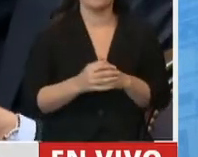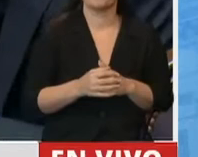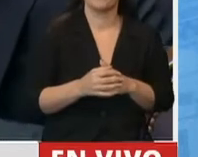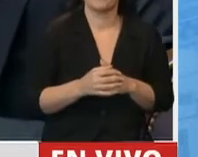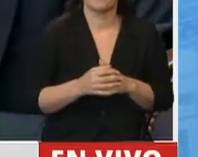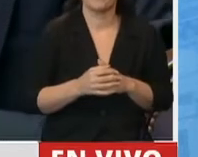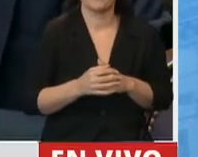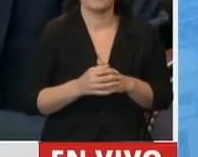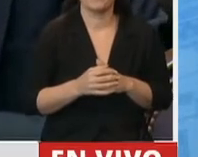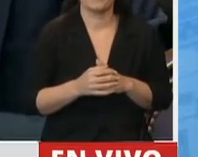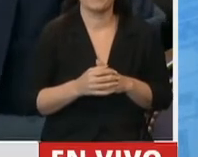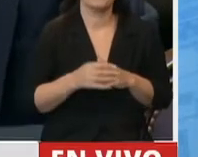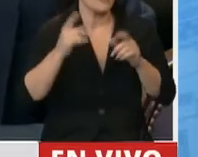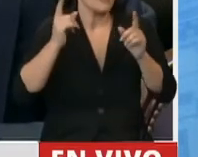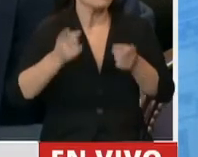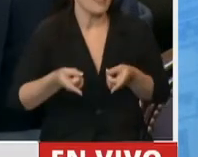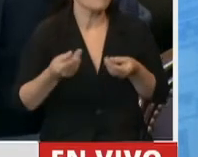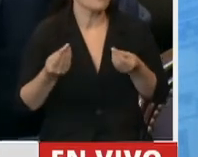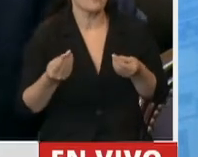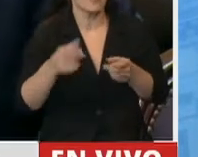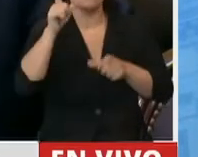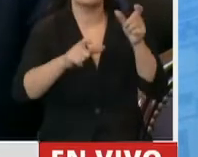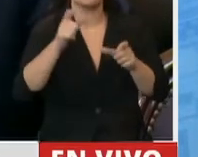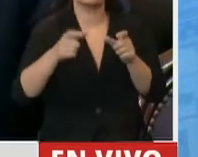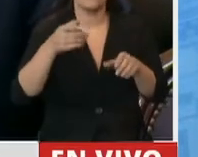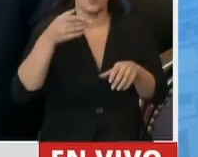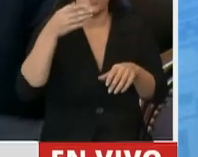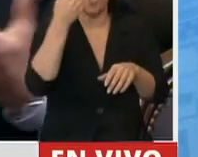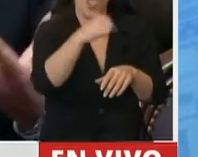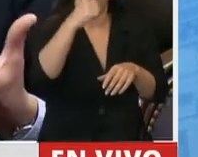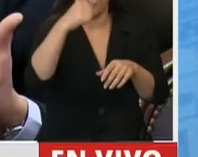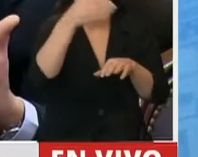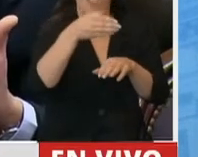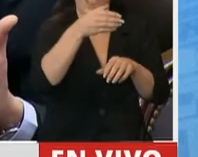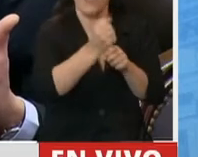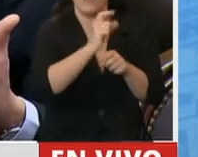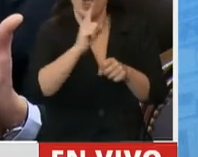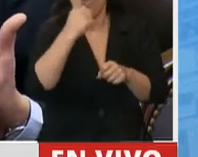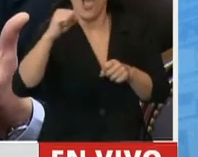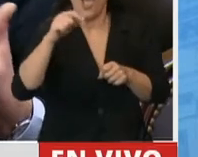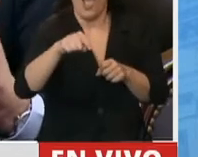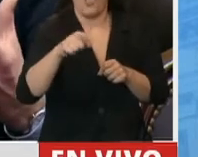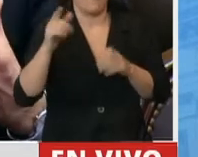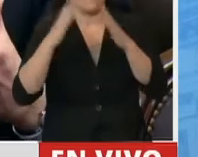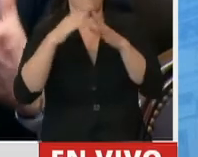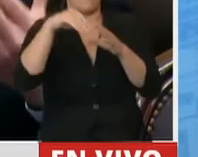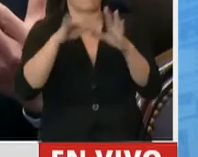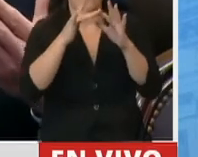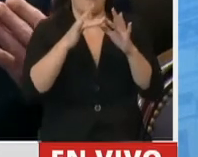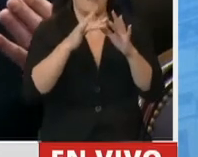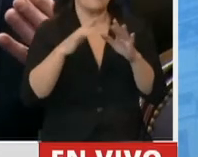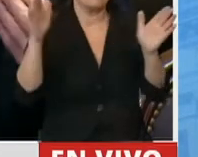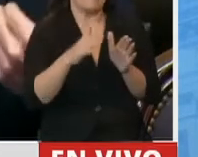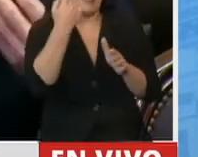a disminuir el ausentismo laboral. Y cuando pensamos teletrabajo, señor presidente, no